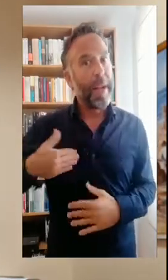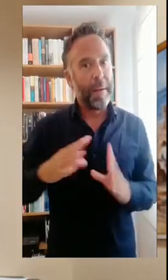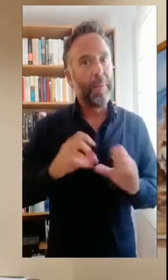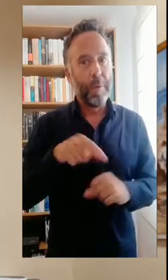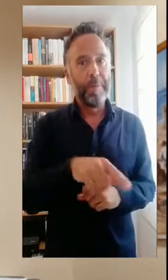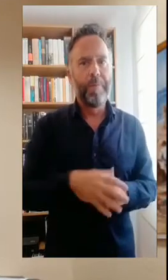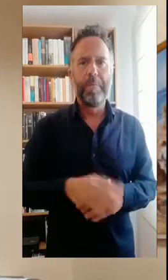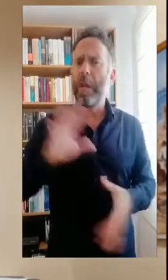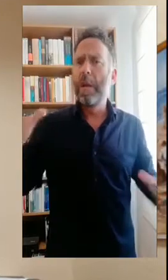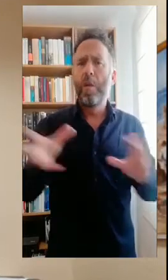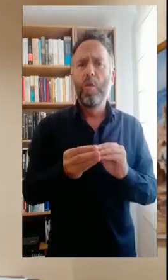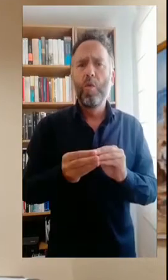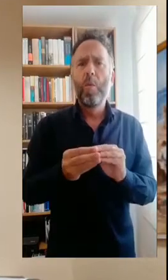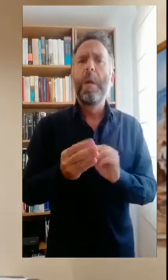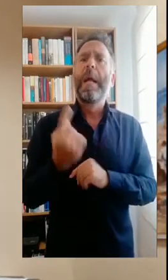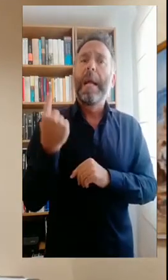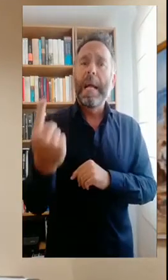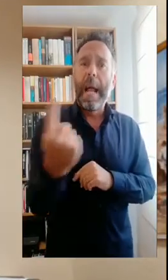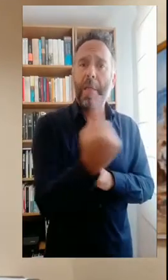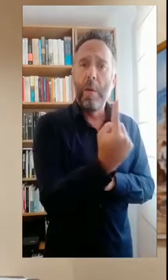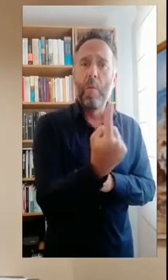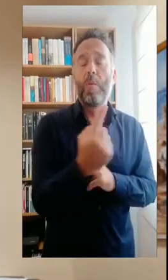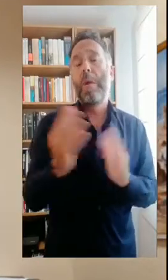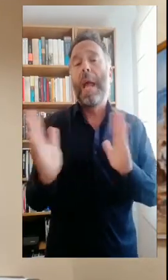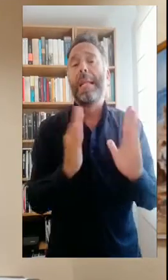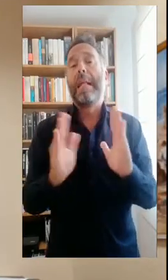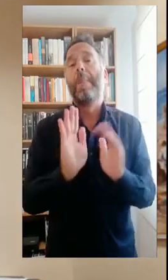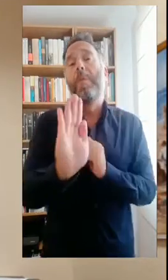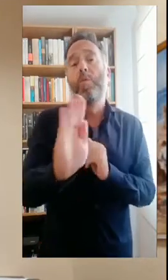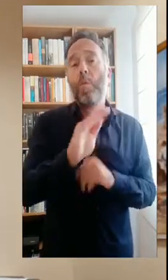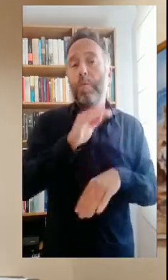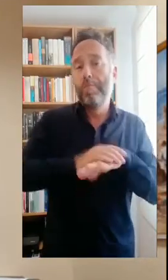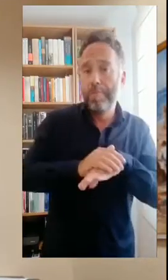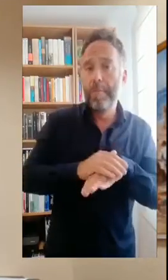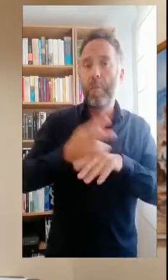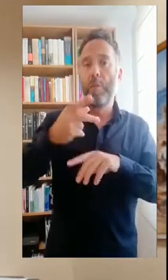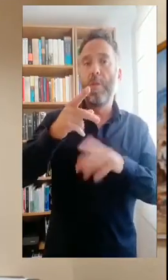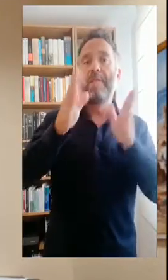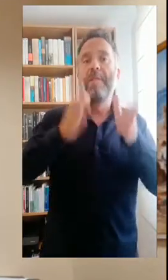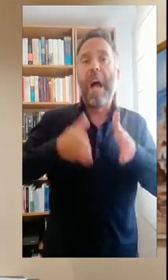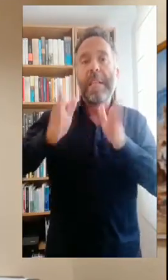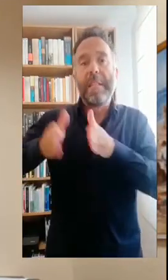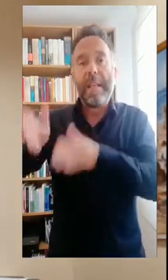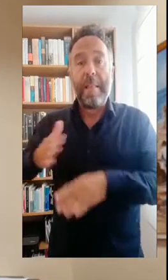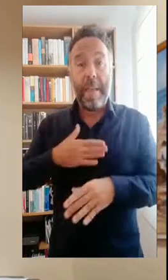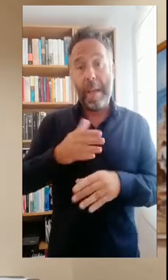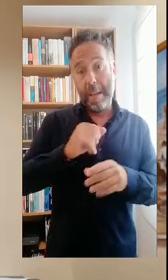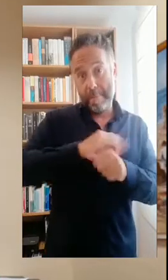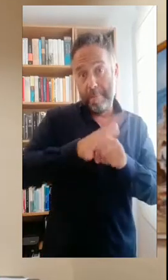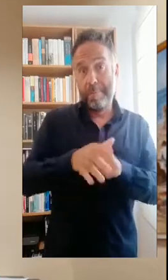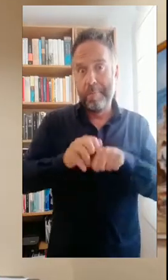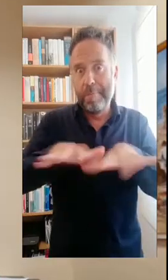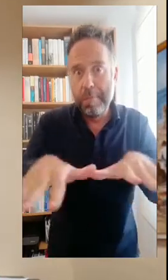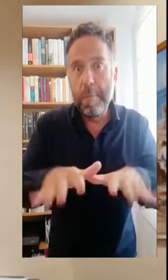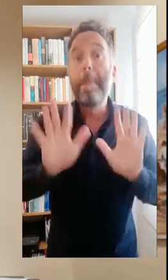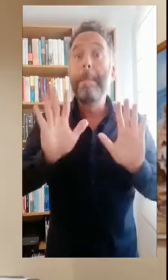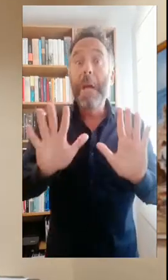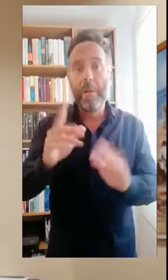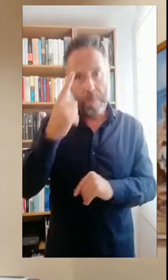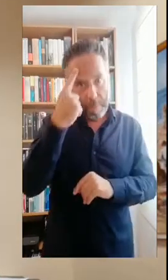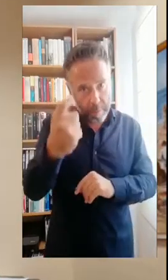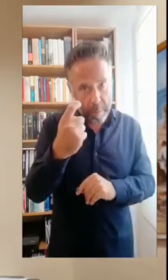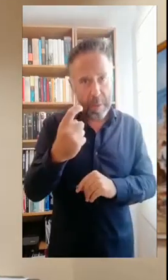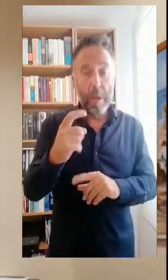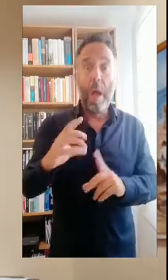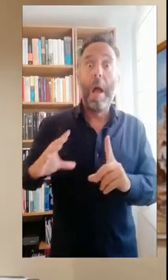esperando. En definitiva, debemos de estar cada uno en la etapa que nos corresponde en esta etapa de la pandemia, pero por